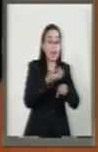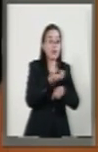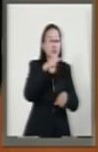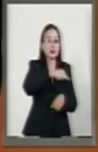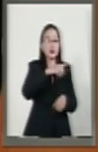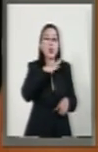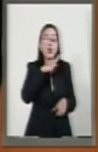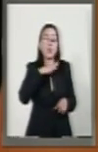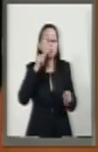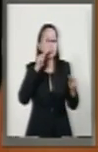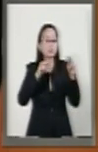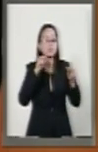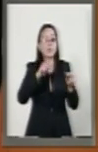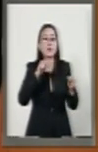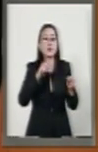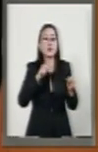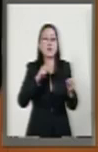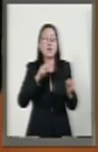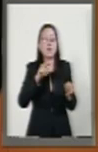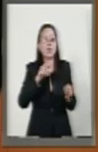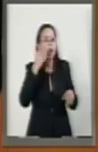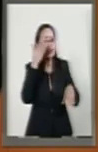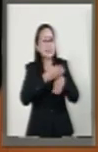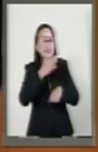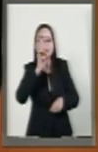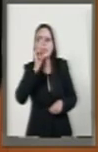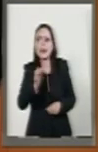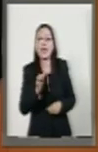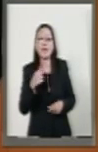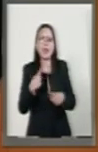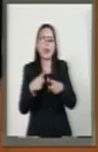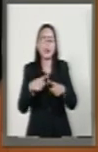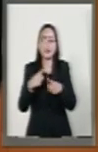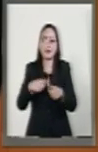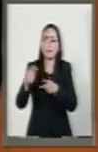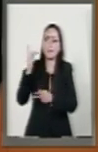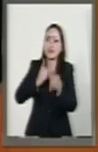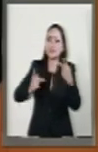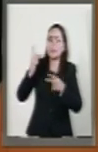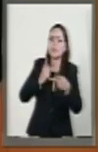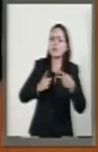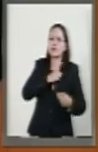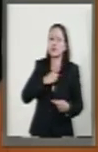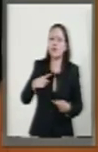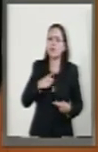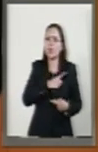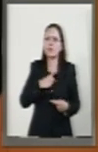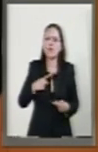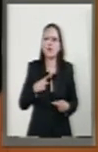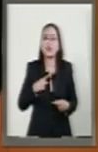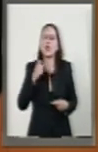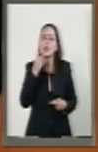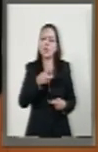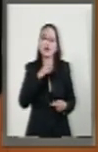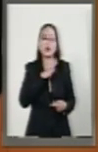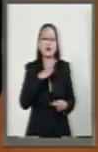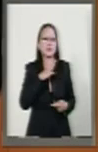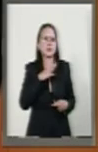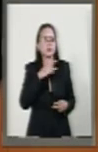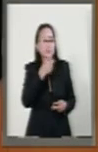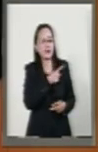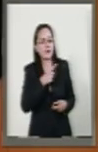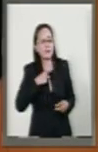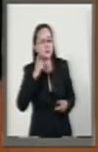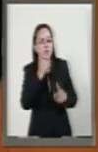estaremos viendo que no se castiga a quienes contraten de manera irregular deuda que tendremos que pagar